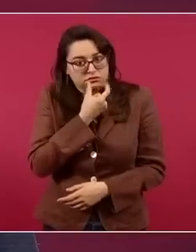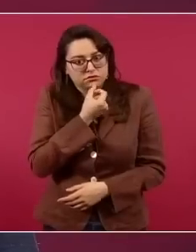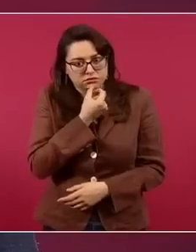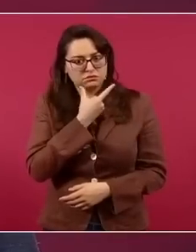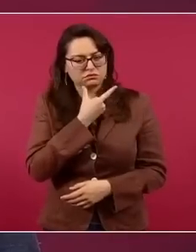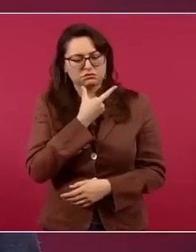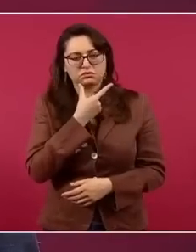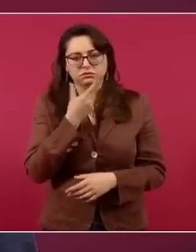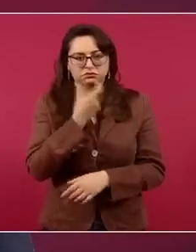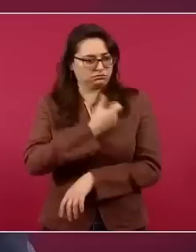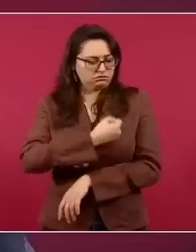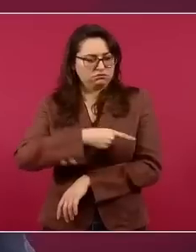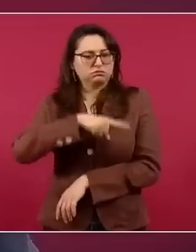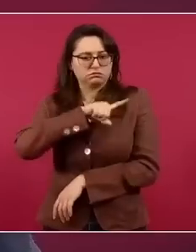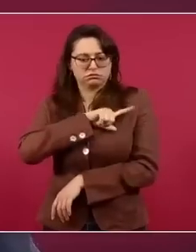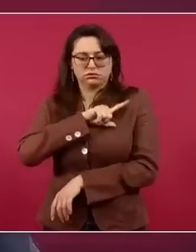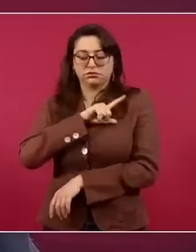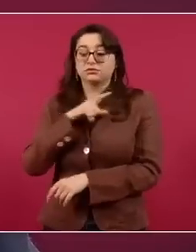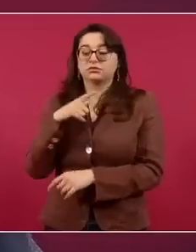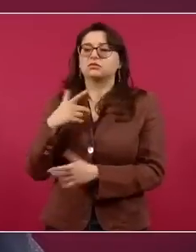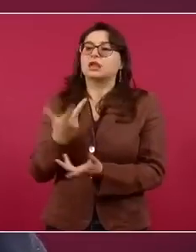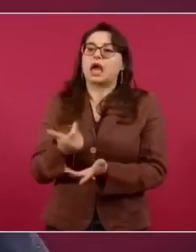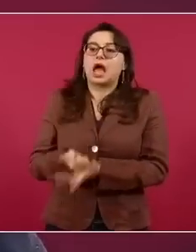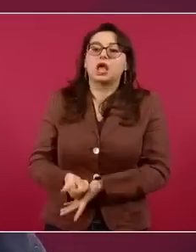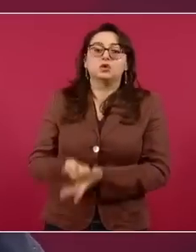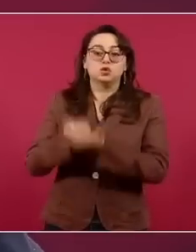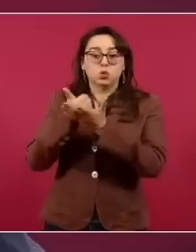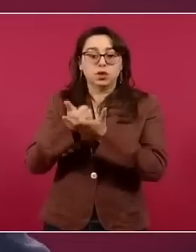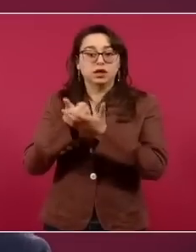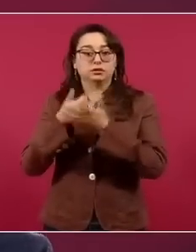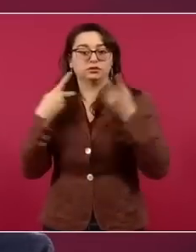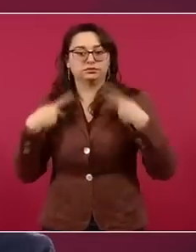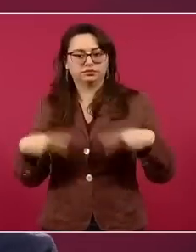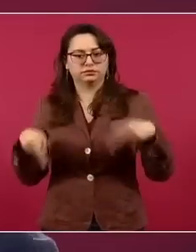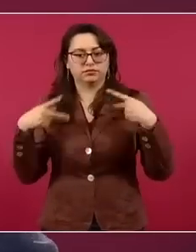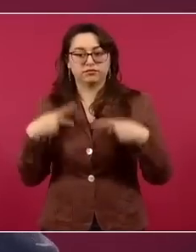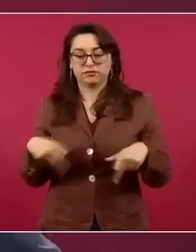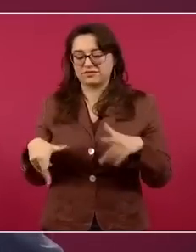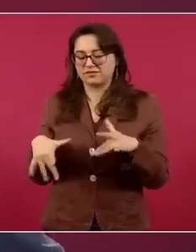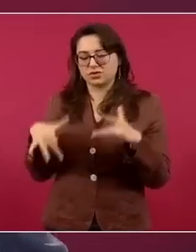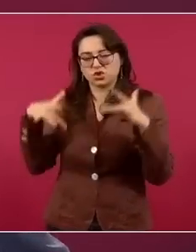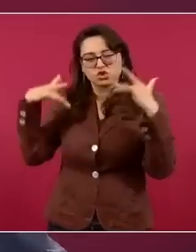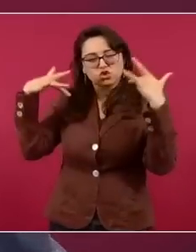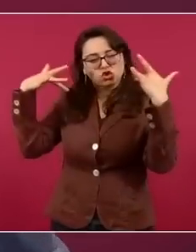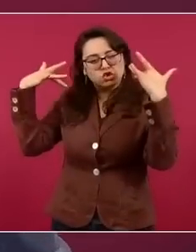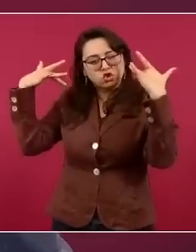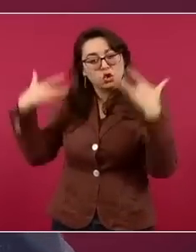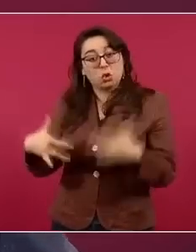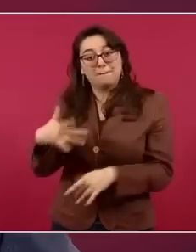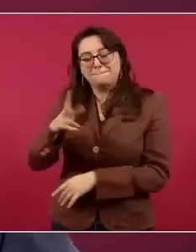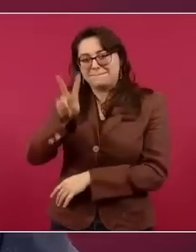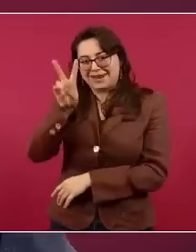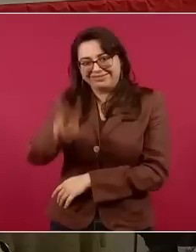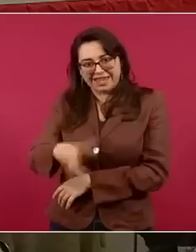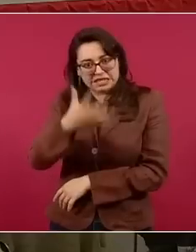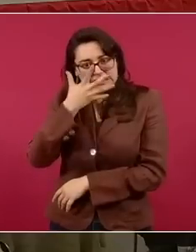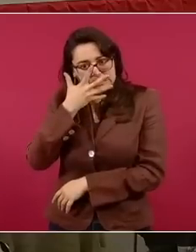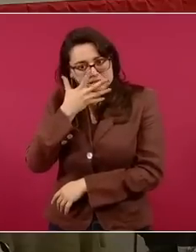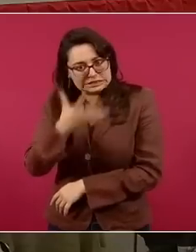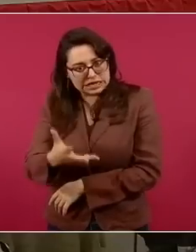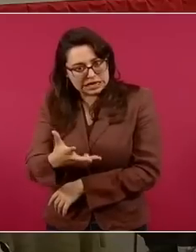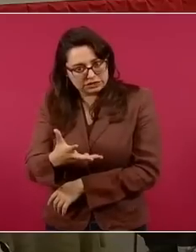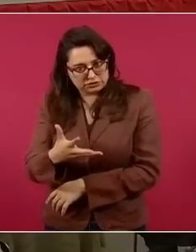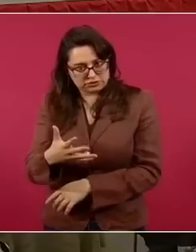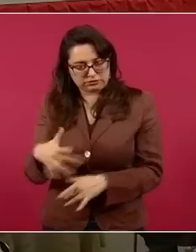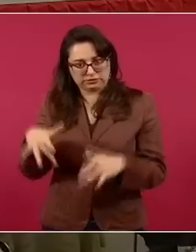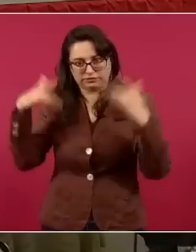medicamento para el manejo de dolor intenso, el dolor intenso que puede ocurrir, por ejemplo, durante una